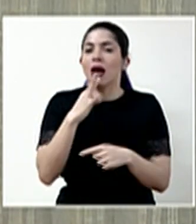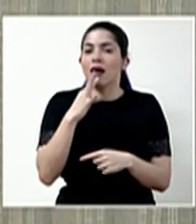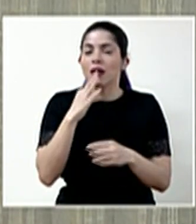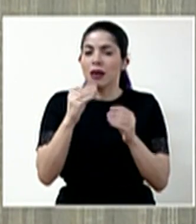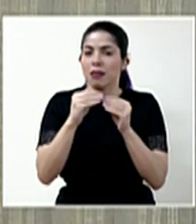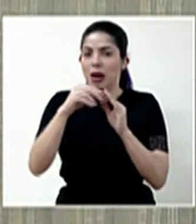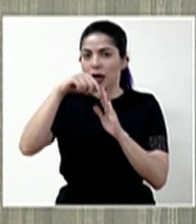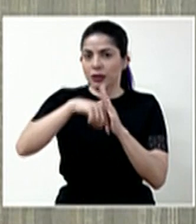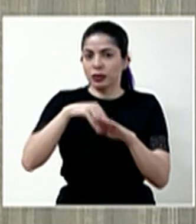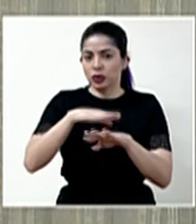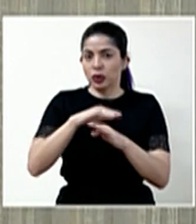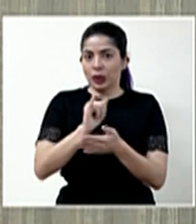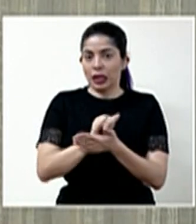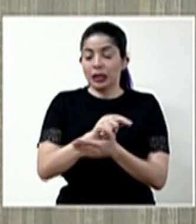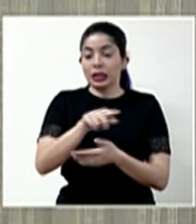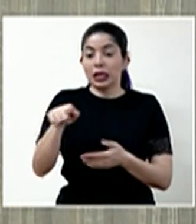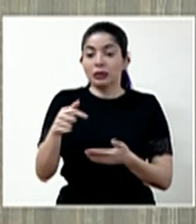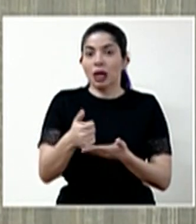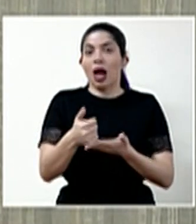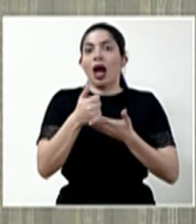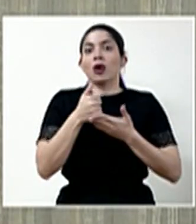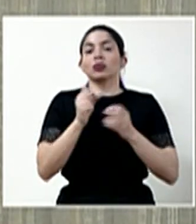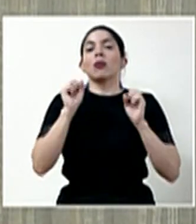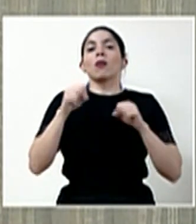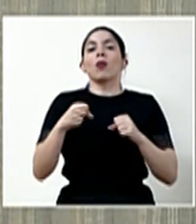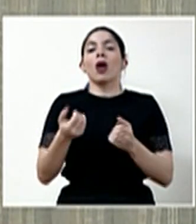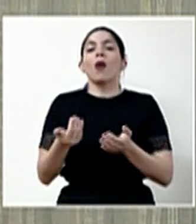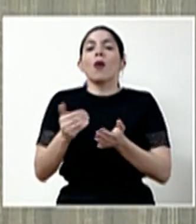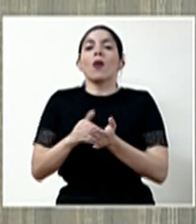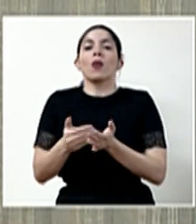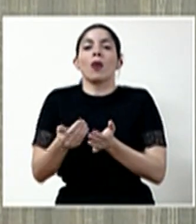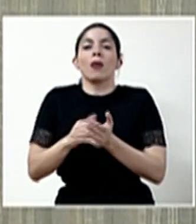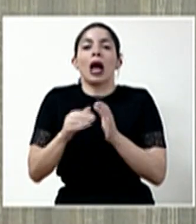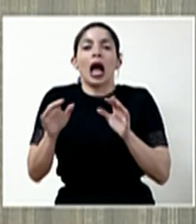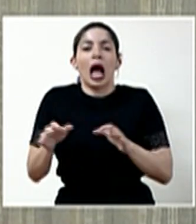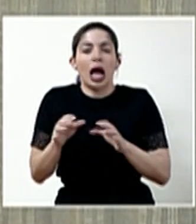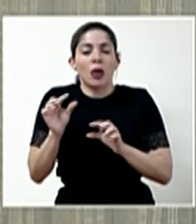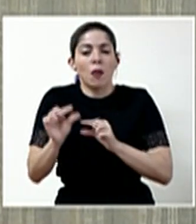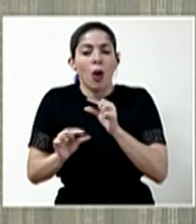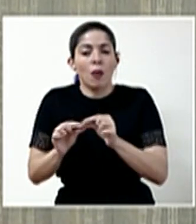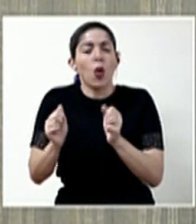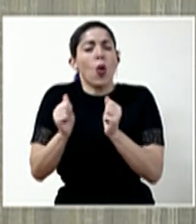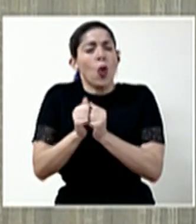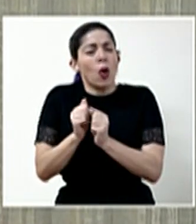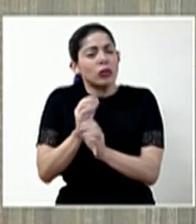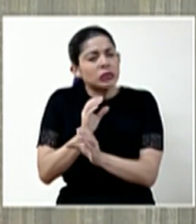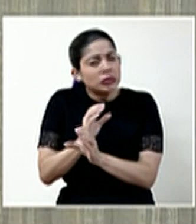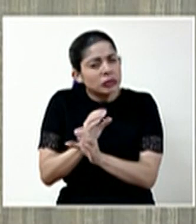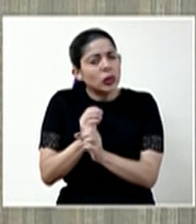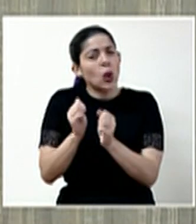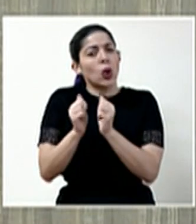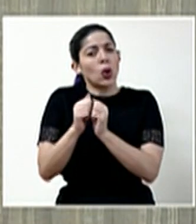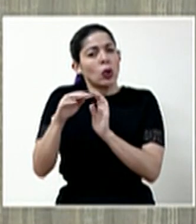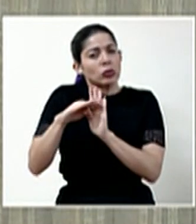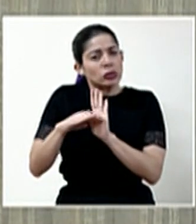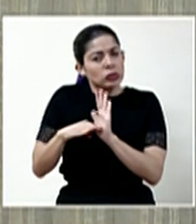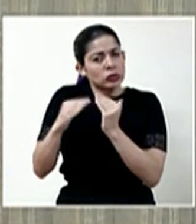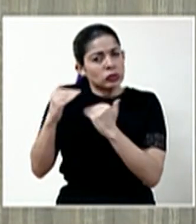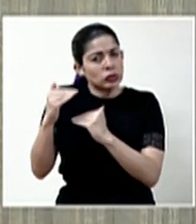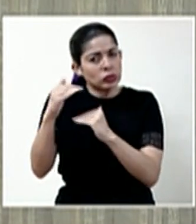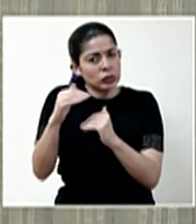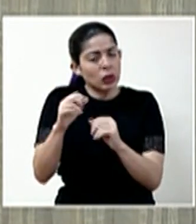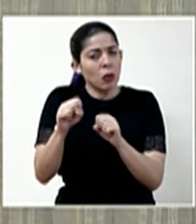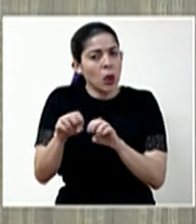ampliamente de eso, ir retomando ciertas actividades con mucha rigurosidad, con mucho protocolo. Y yo lo indico porque